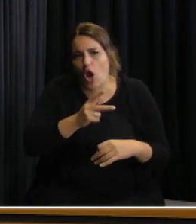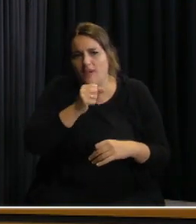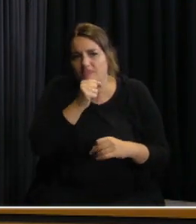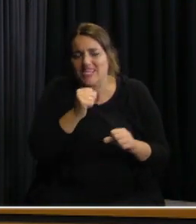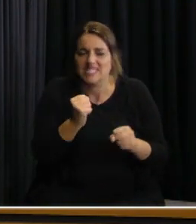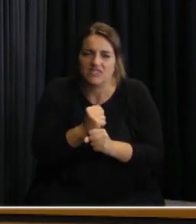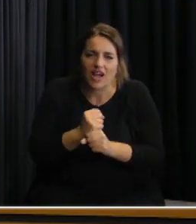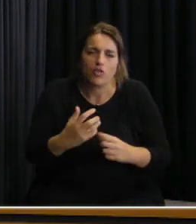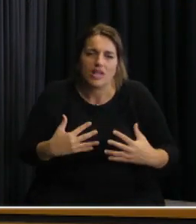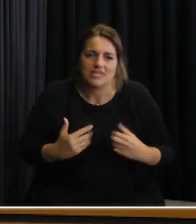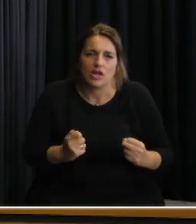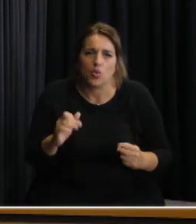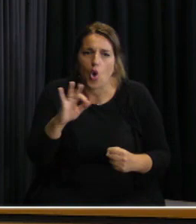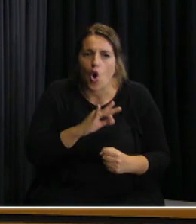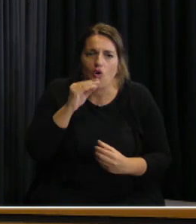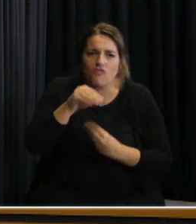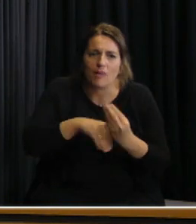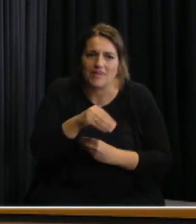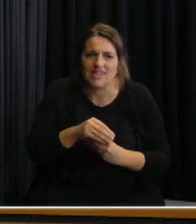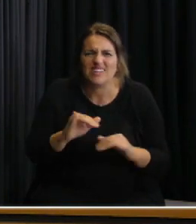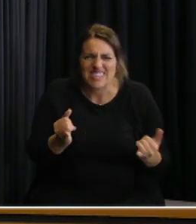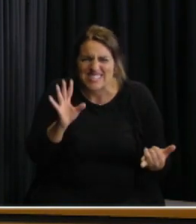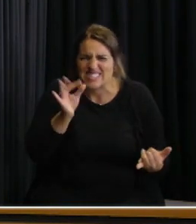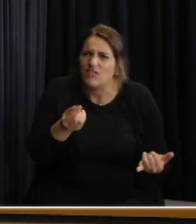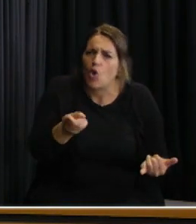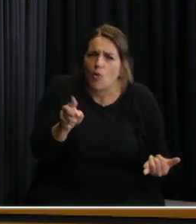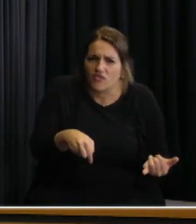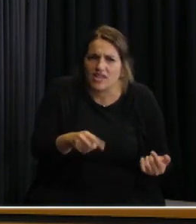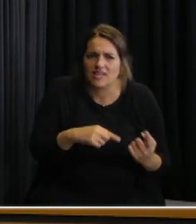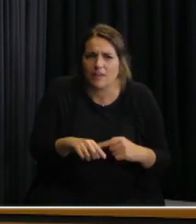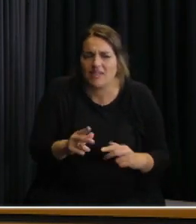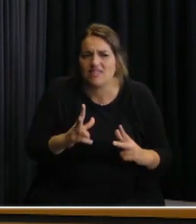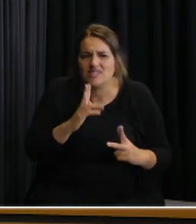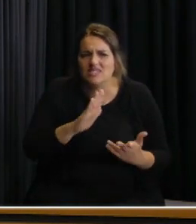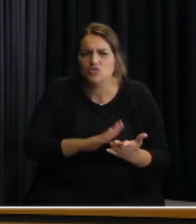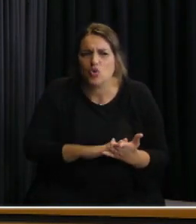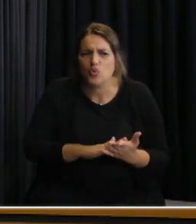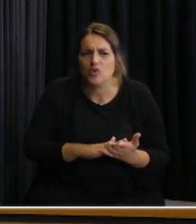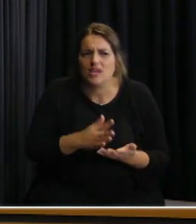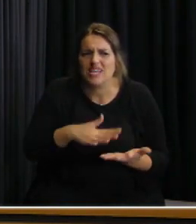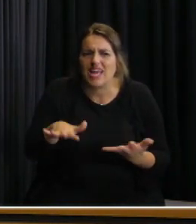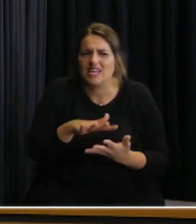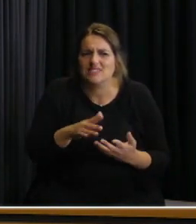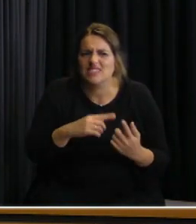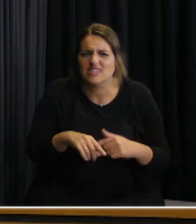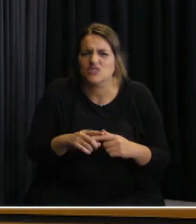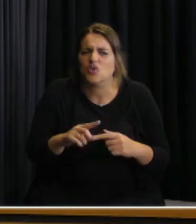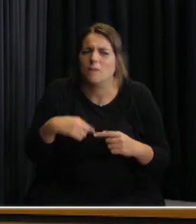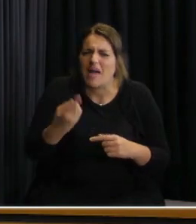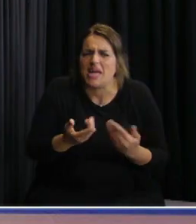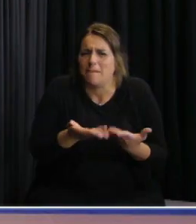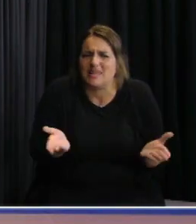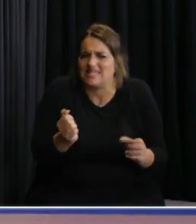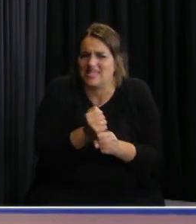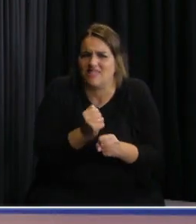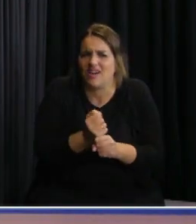trabajadores de la salud o si es de algún familiar las autoridades lo tienen claro y algún detalle más sobre en qué consiste esa intervención más fuerte que se hace a partir